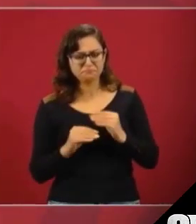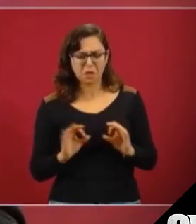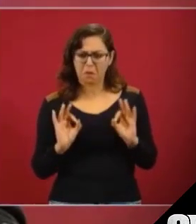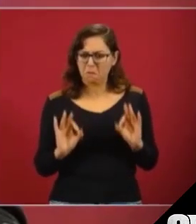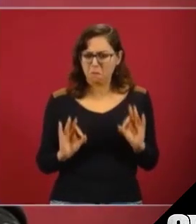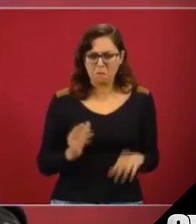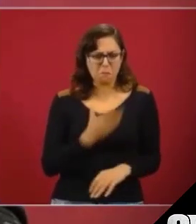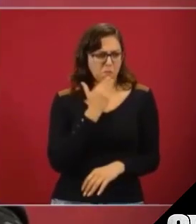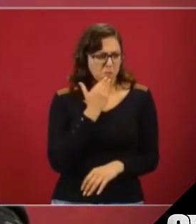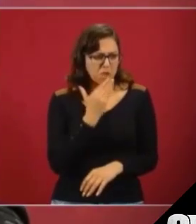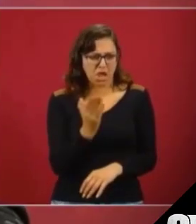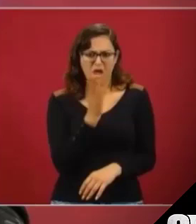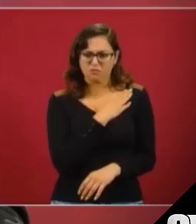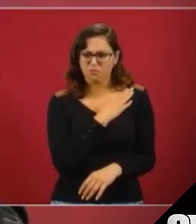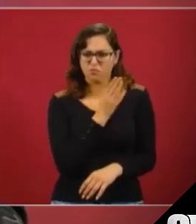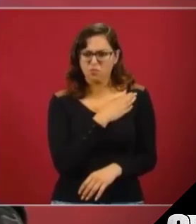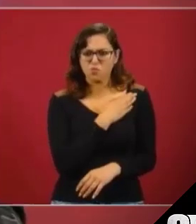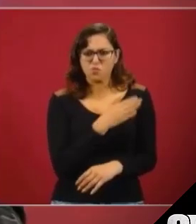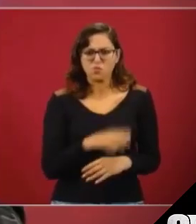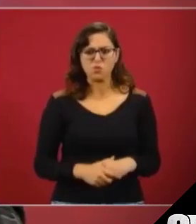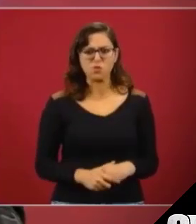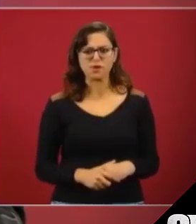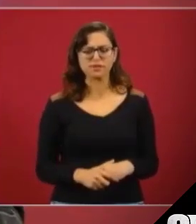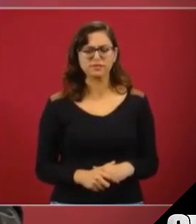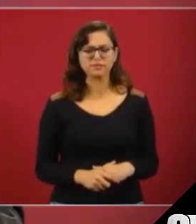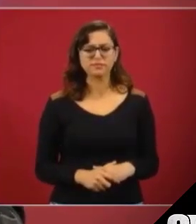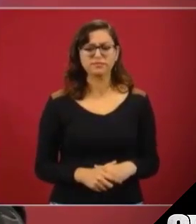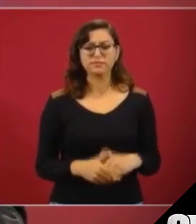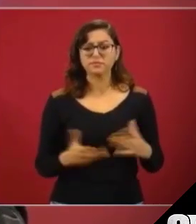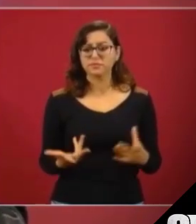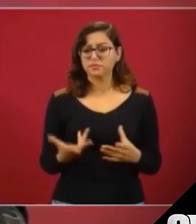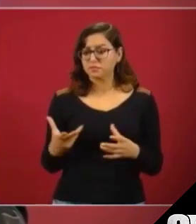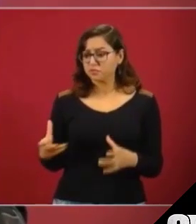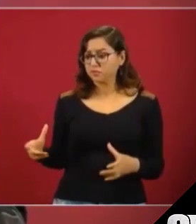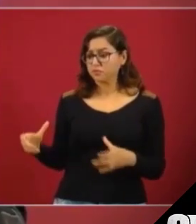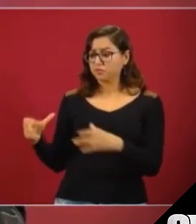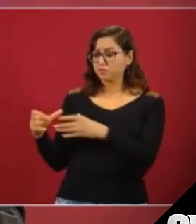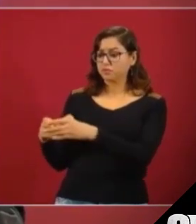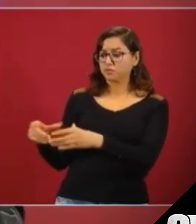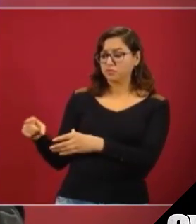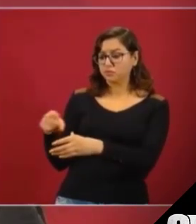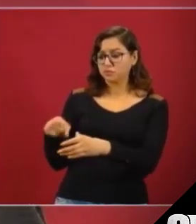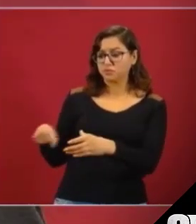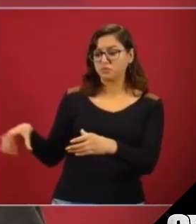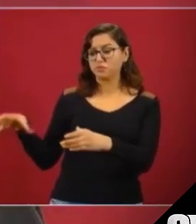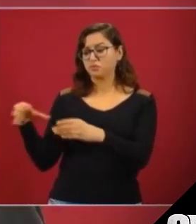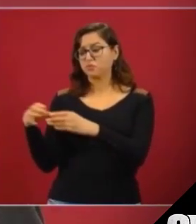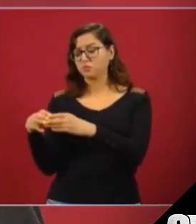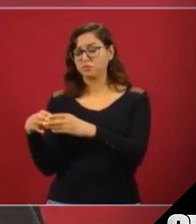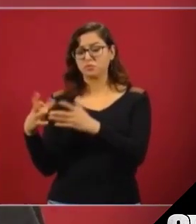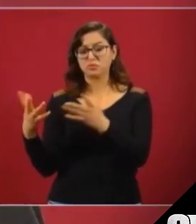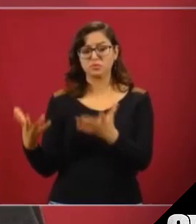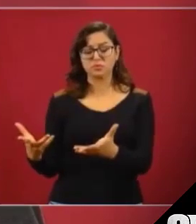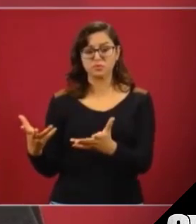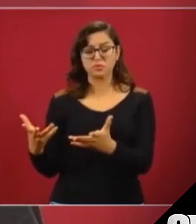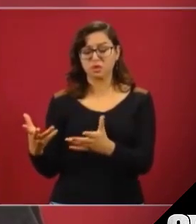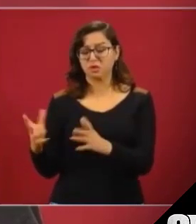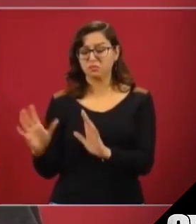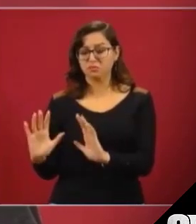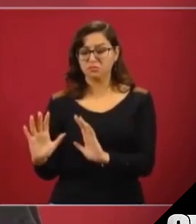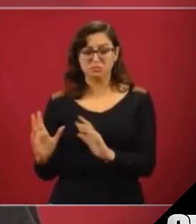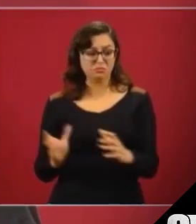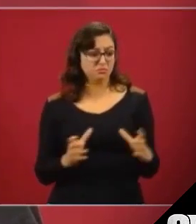Yo no voy a pedirle a los intelectuales escritores que simpatizan con nosotros,